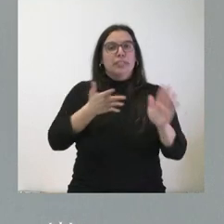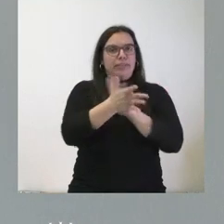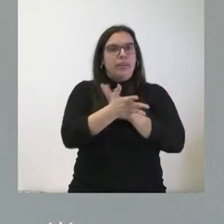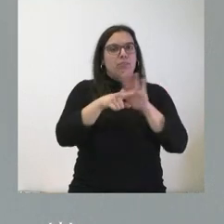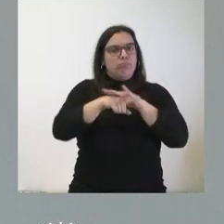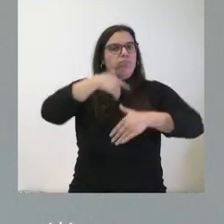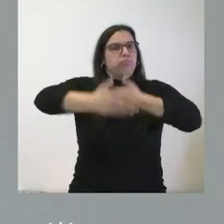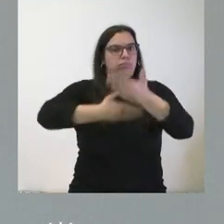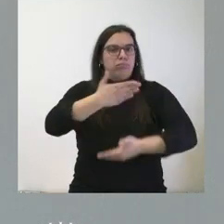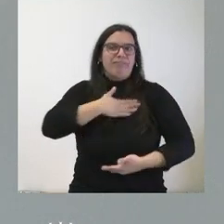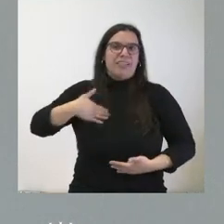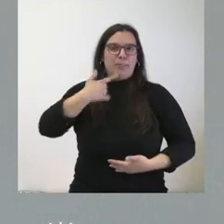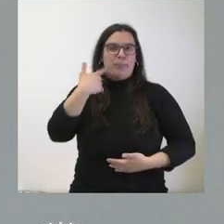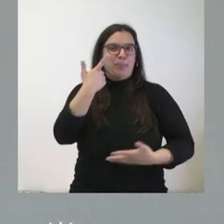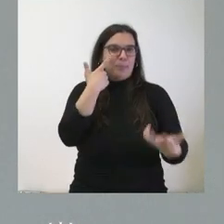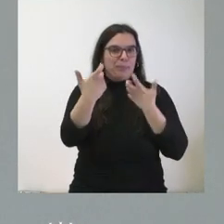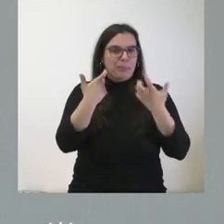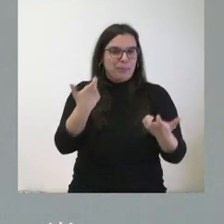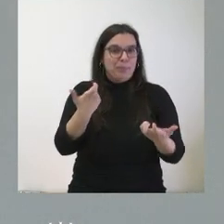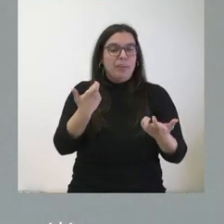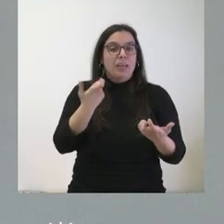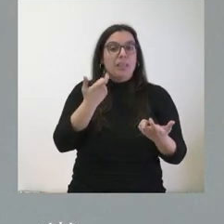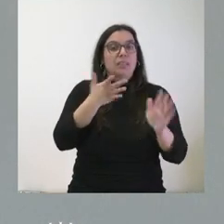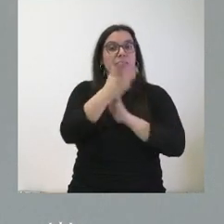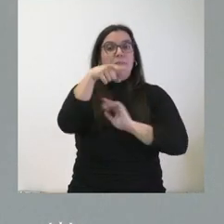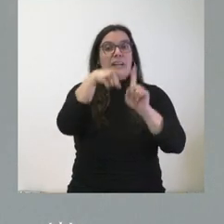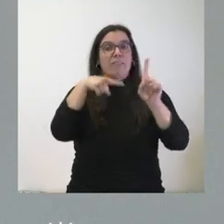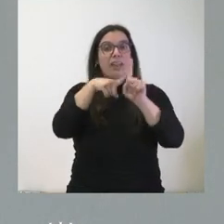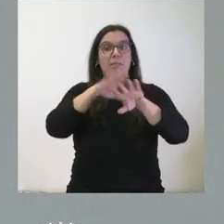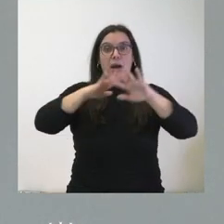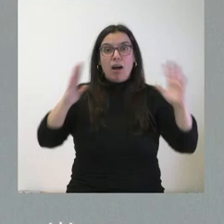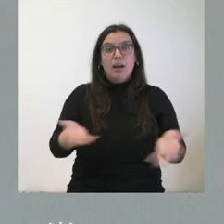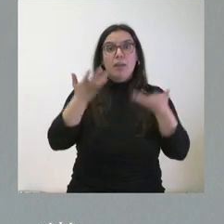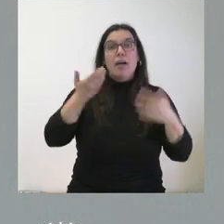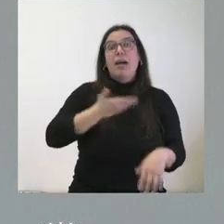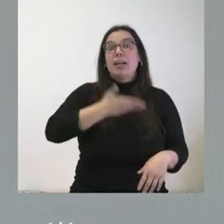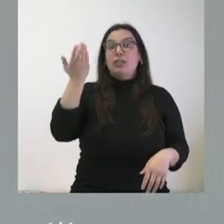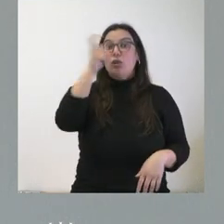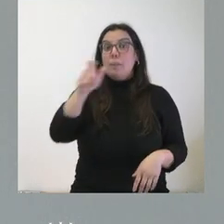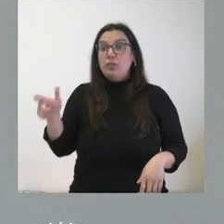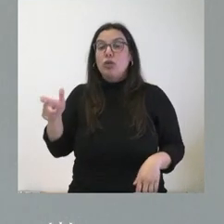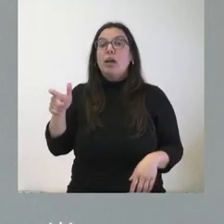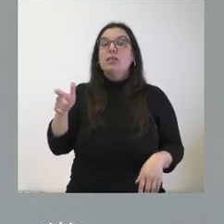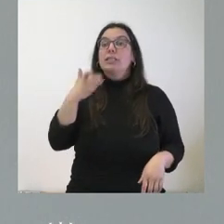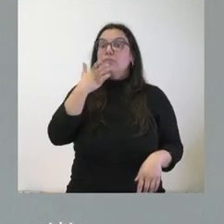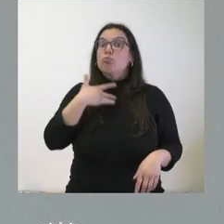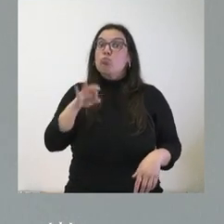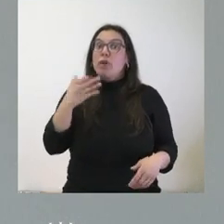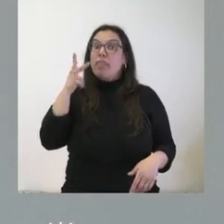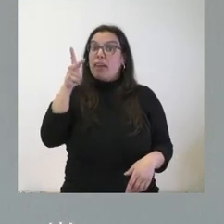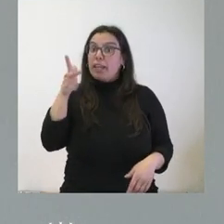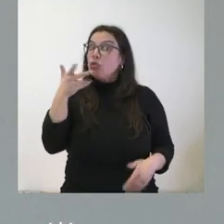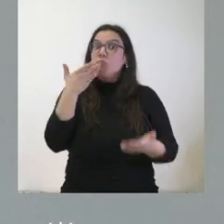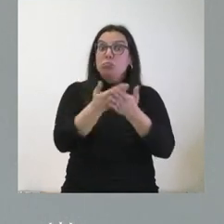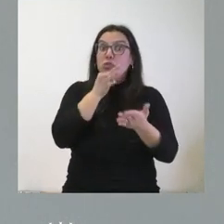que queríamos significarles y que sirve de referencia también para animar al resto de personas que pudiendo solicitar la ayuda no lo hayan